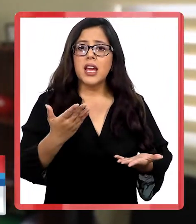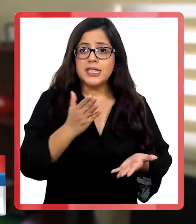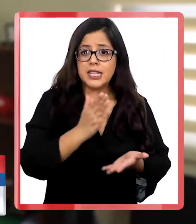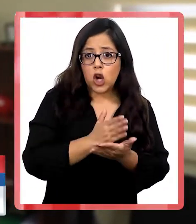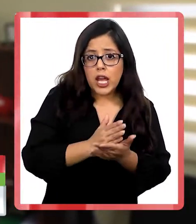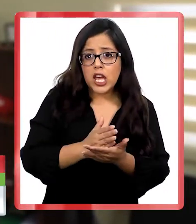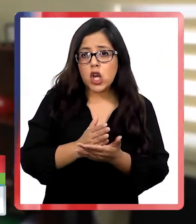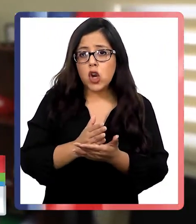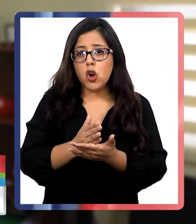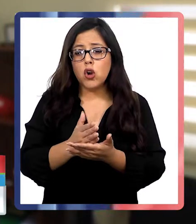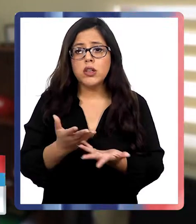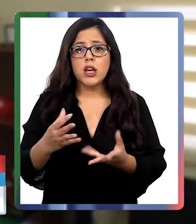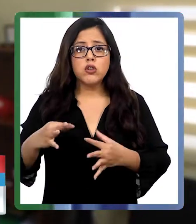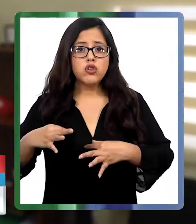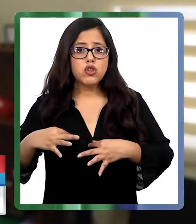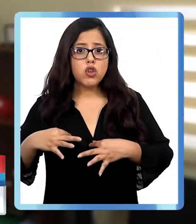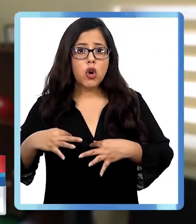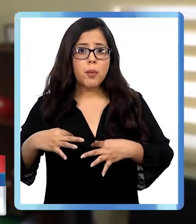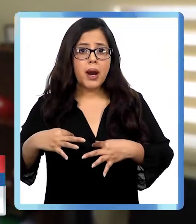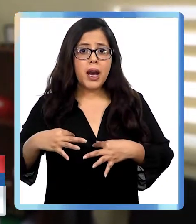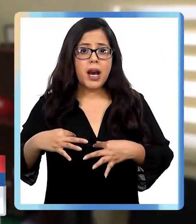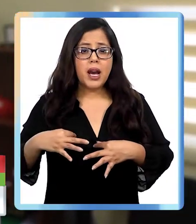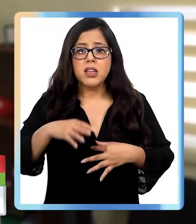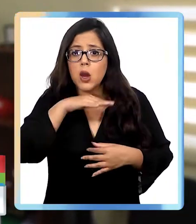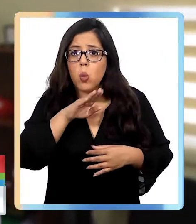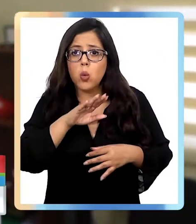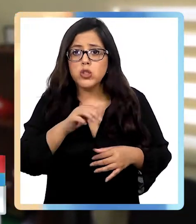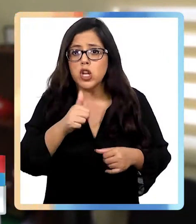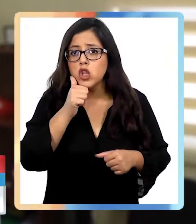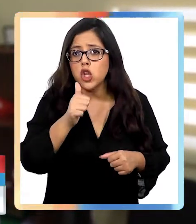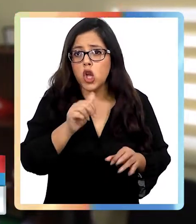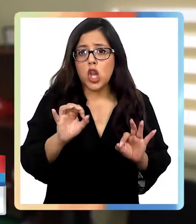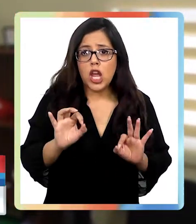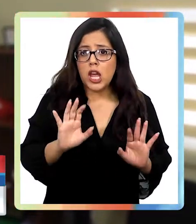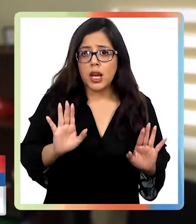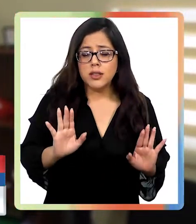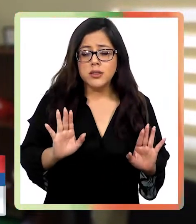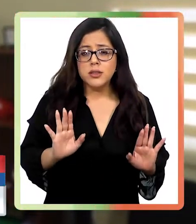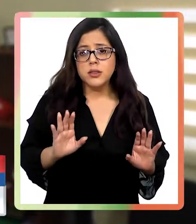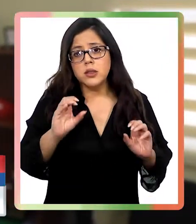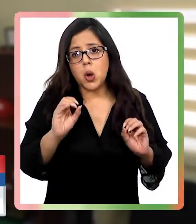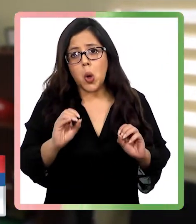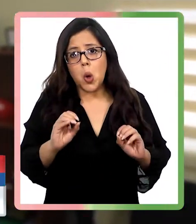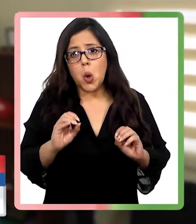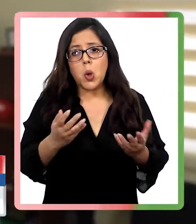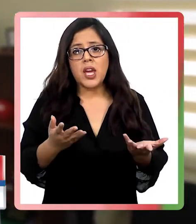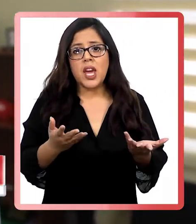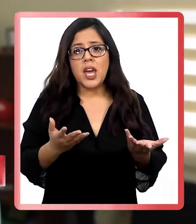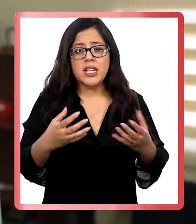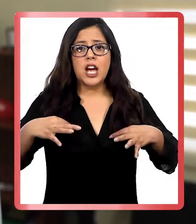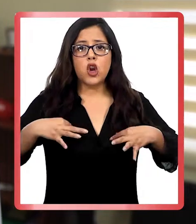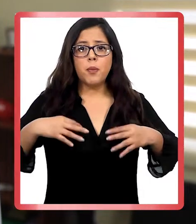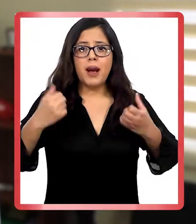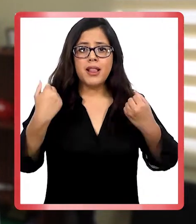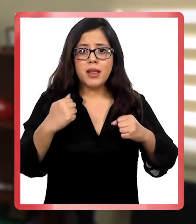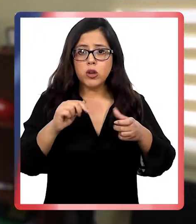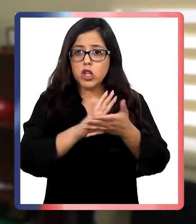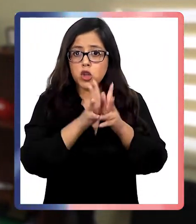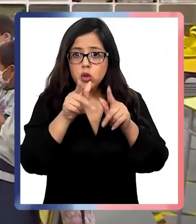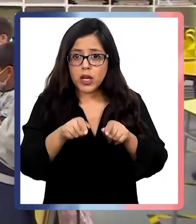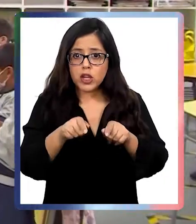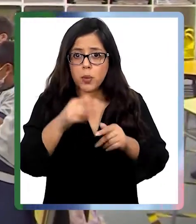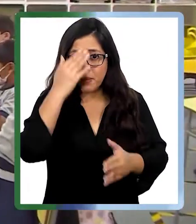quieren ir con ropa que utilizan normalmente la denominada ropa de calle. Esto con el objeto de atender la situación